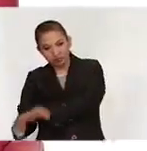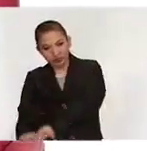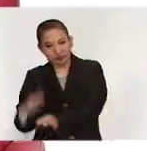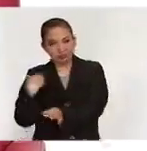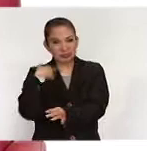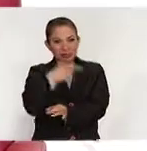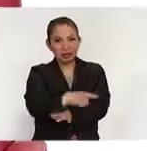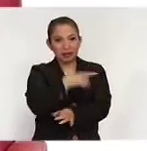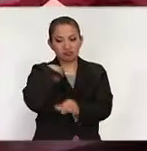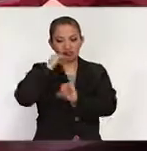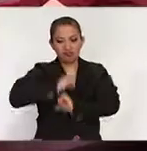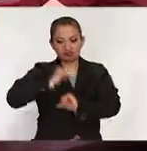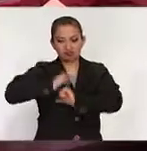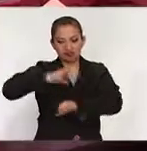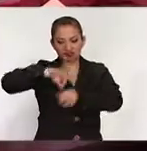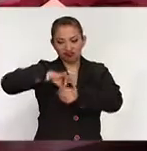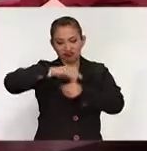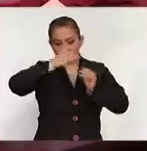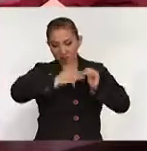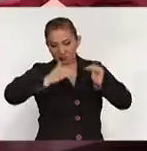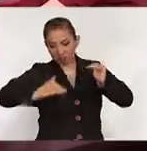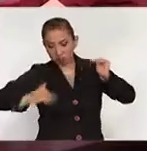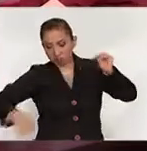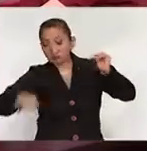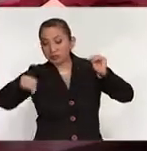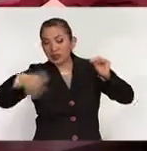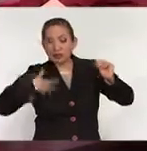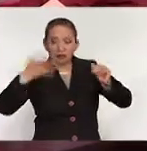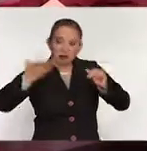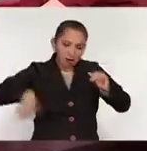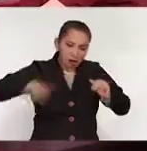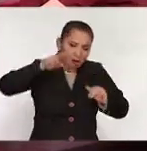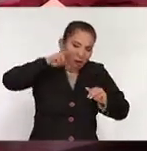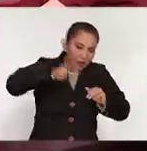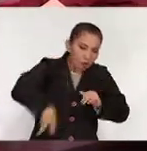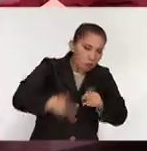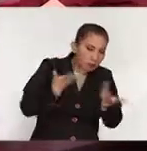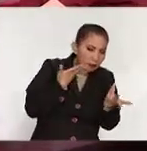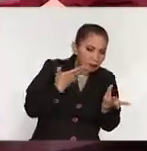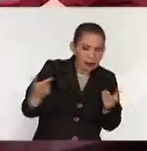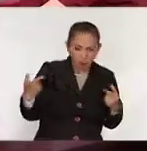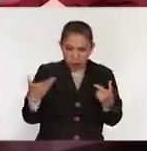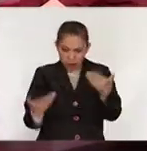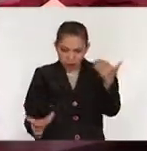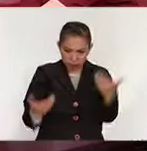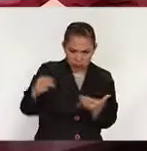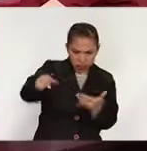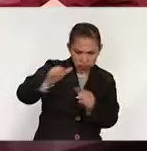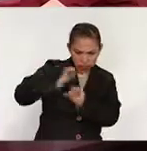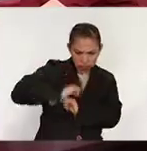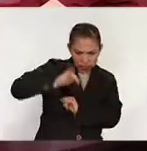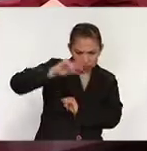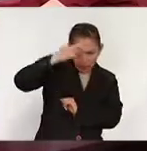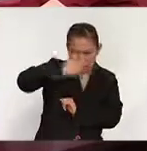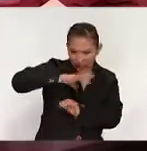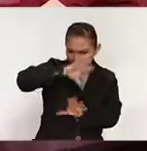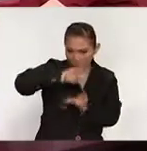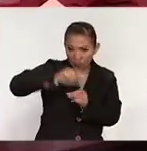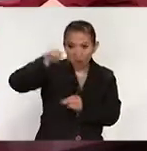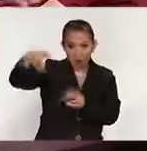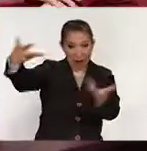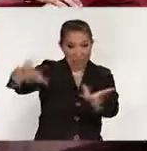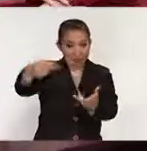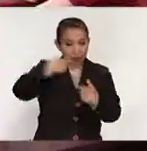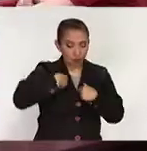de autoridades electorales que justamente lo que hacen es buscar esta este contrapeso entre las autoridades que revise todo ustedes